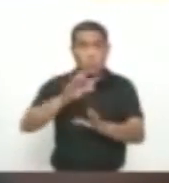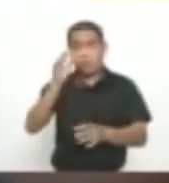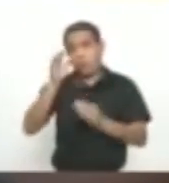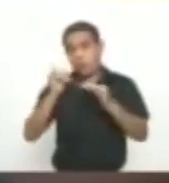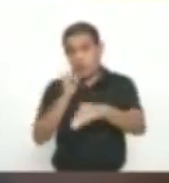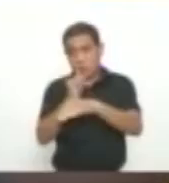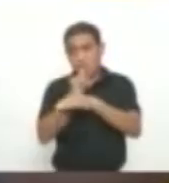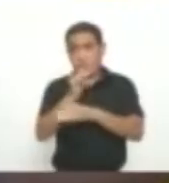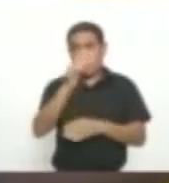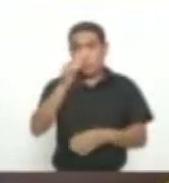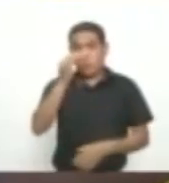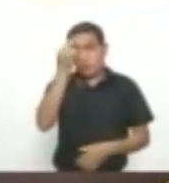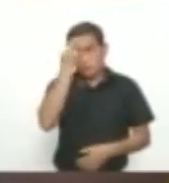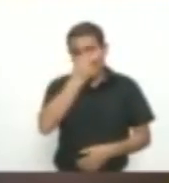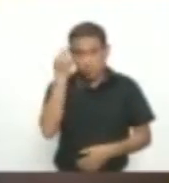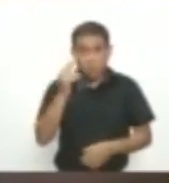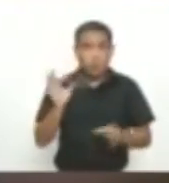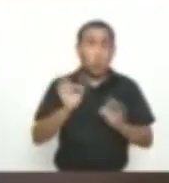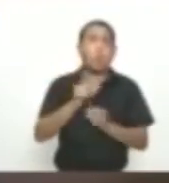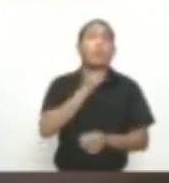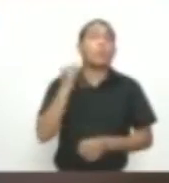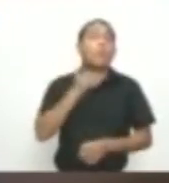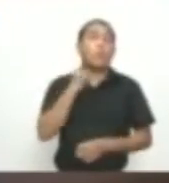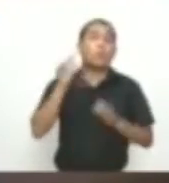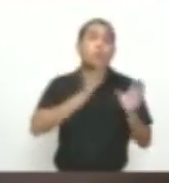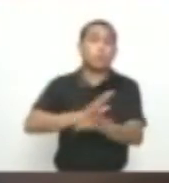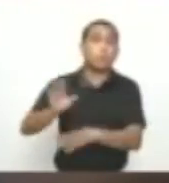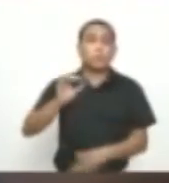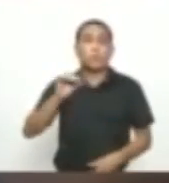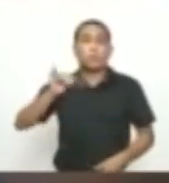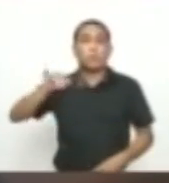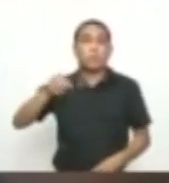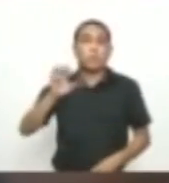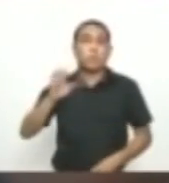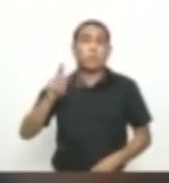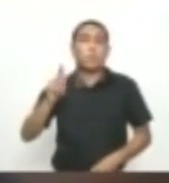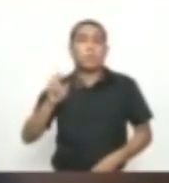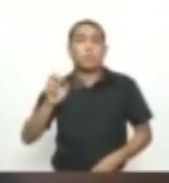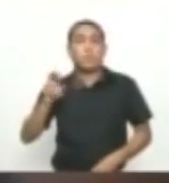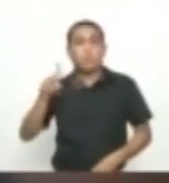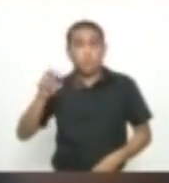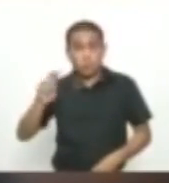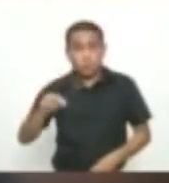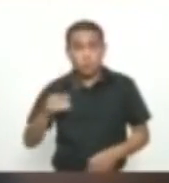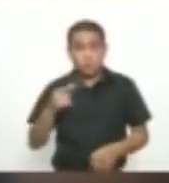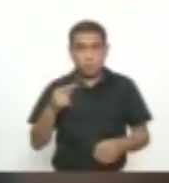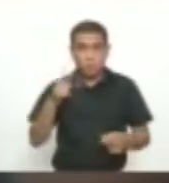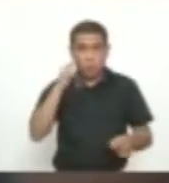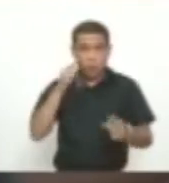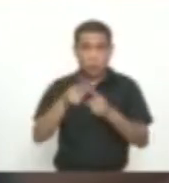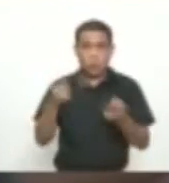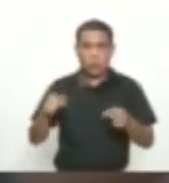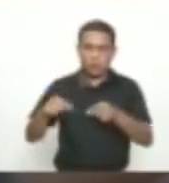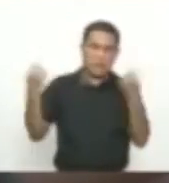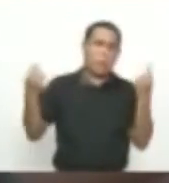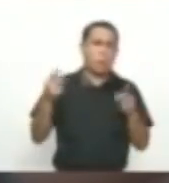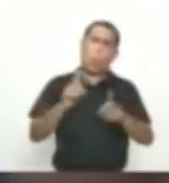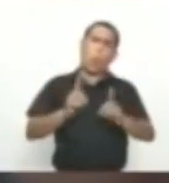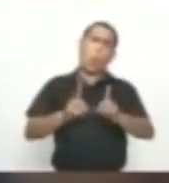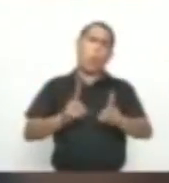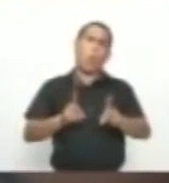iglesia católica, ni con el padre Jefferson Ariza Esa no era la idea Pero que pasa